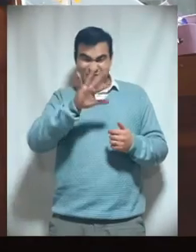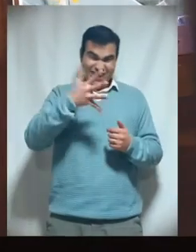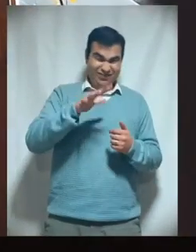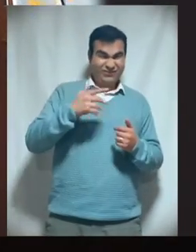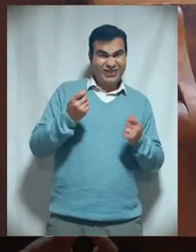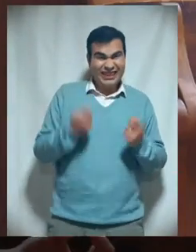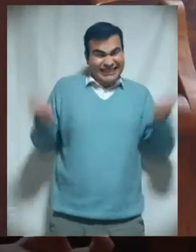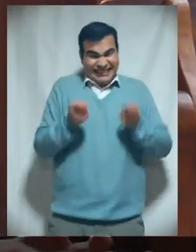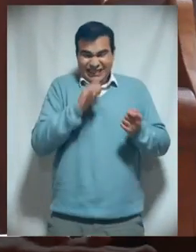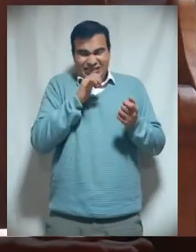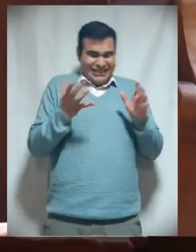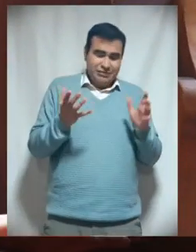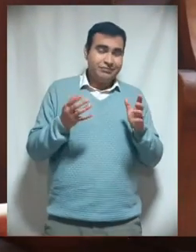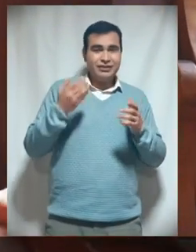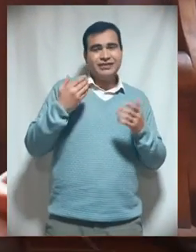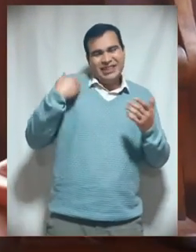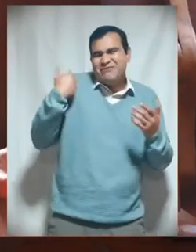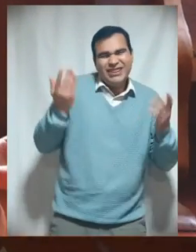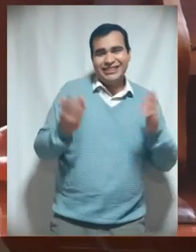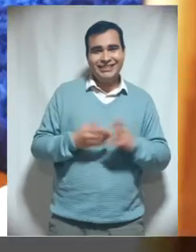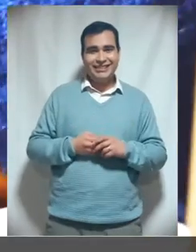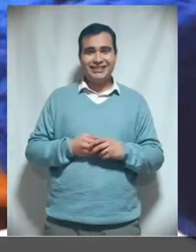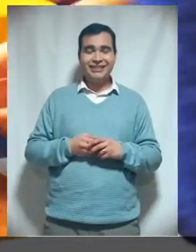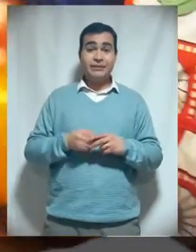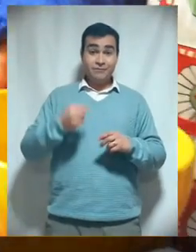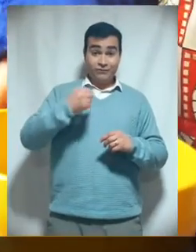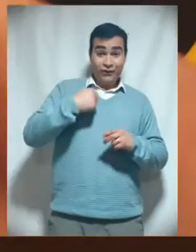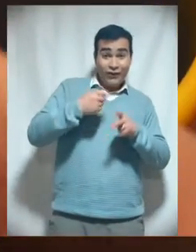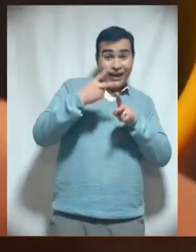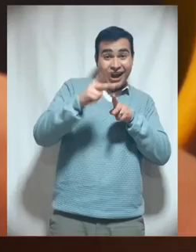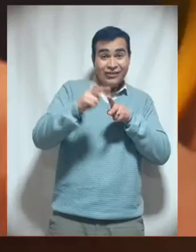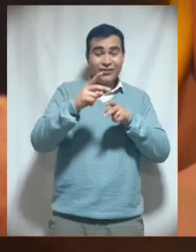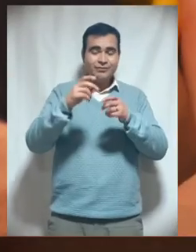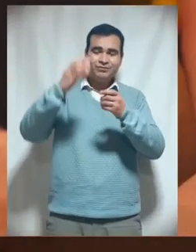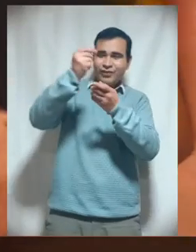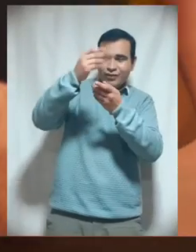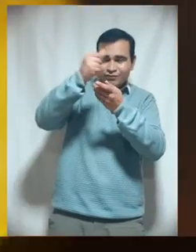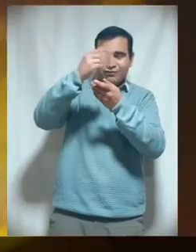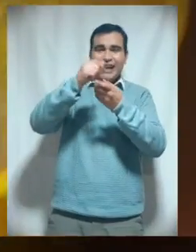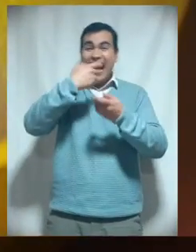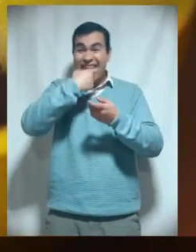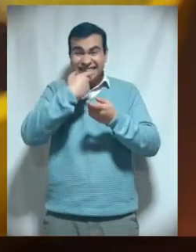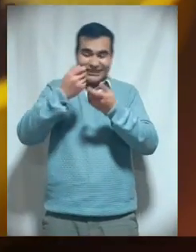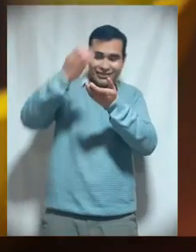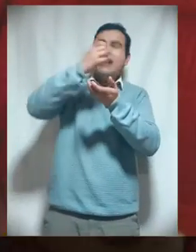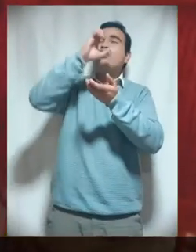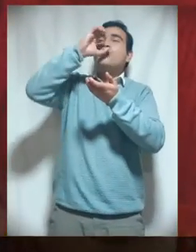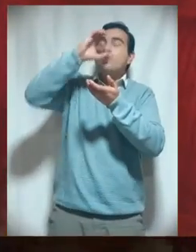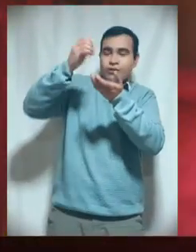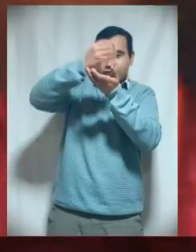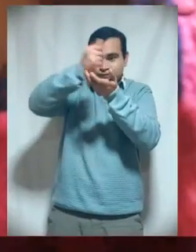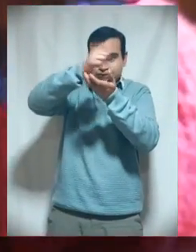más o menos porque no sé muy bien saltarla. Y lo hago igual. Yo hago cocadas con coco, galletas